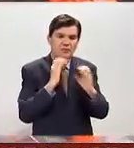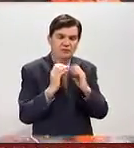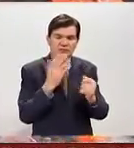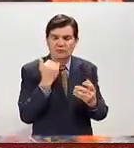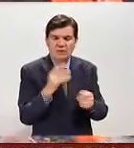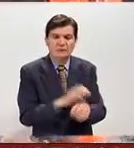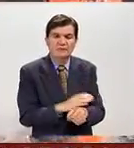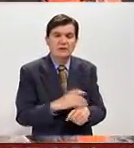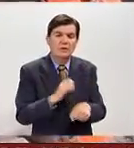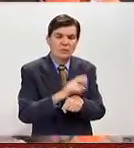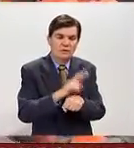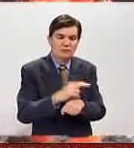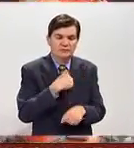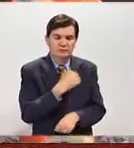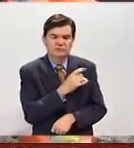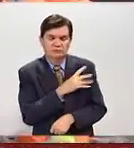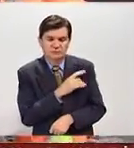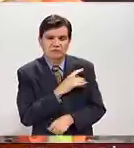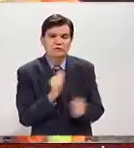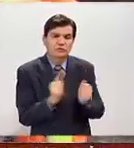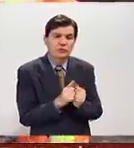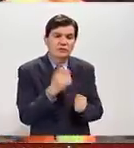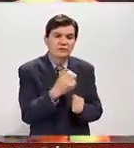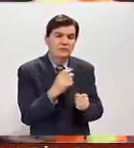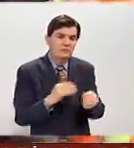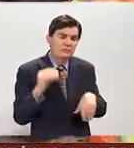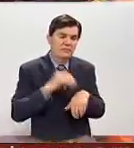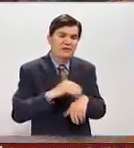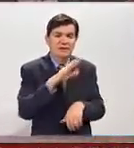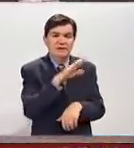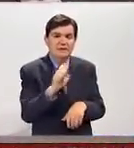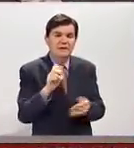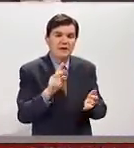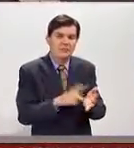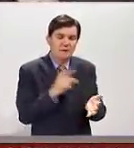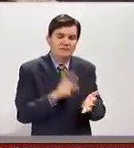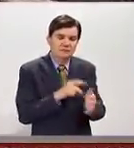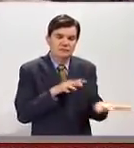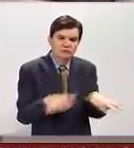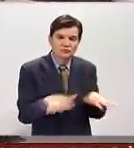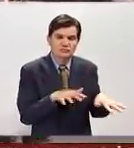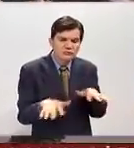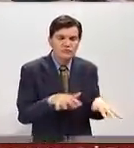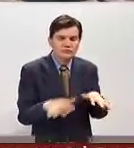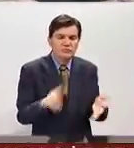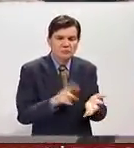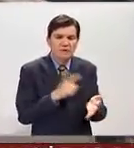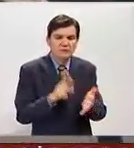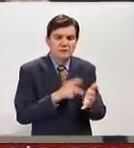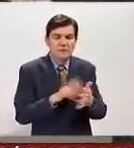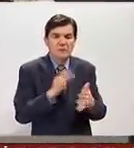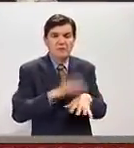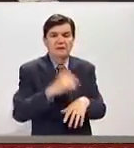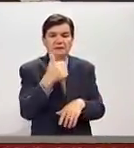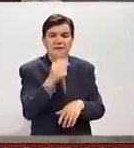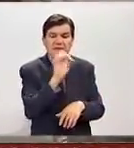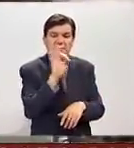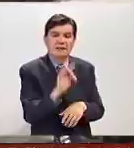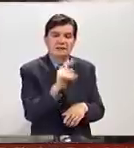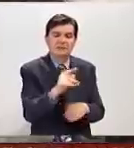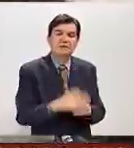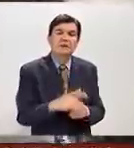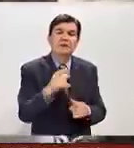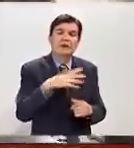Ecuador sigue sumido en el miedo, incrementado por las más de 500 réplicas que se han presentado, algunas de más de 6 grados.